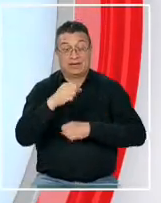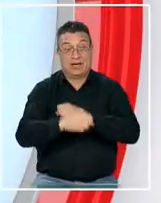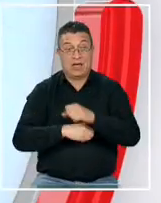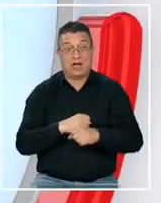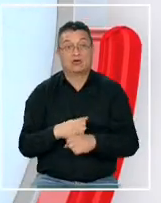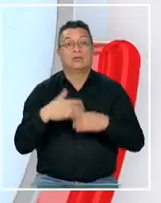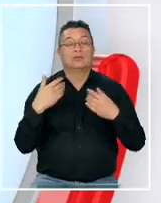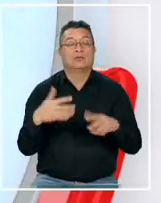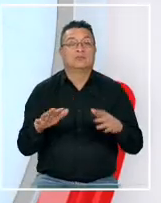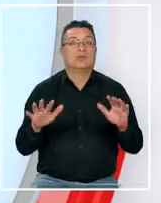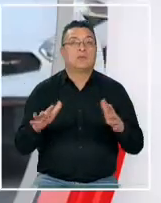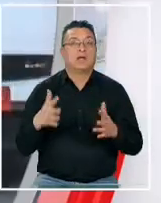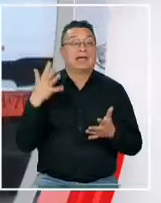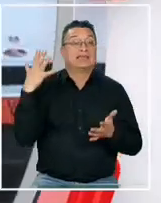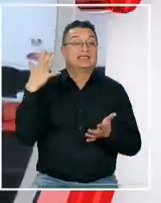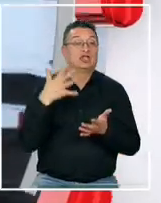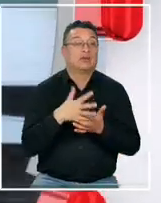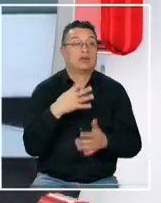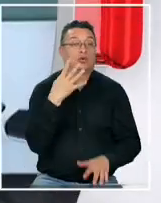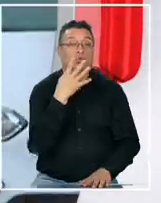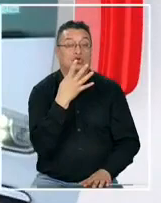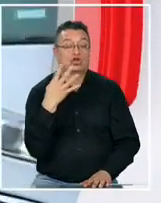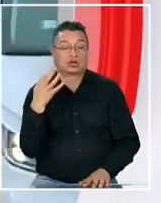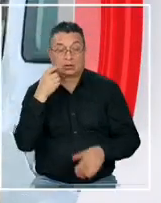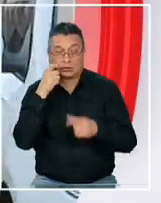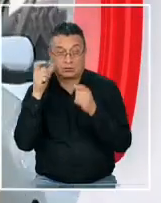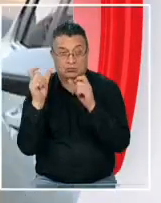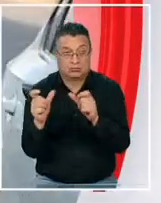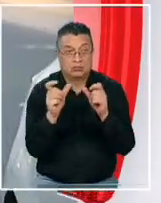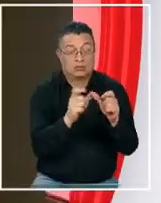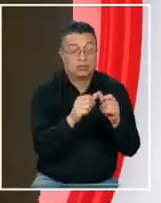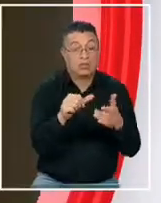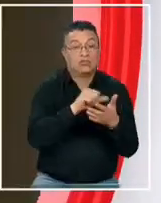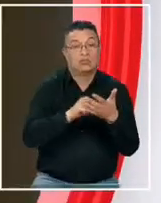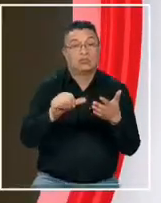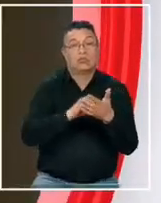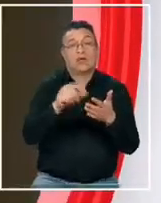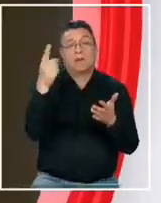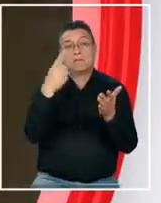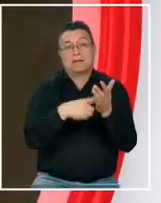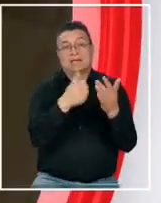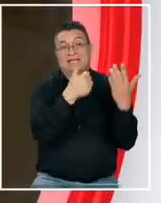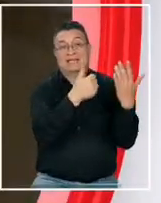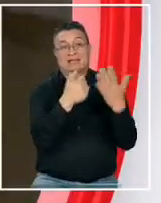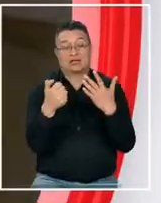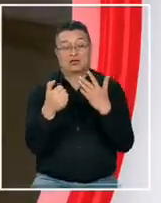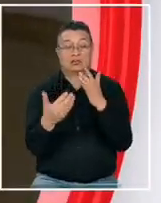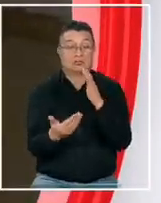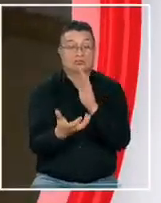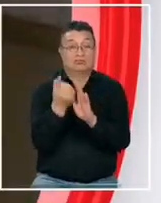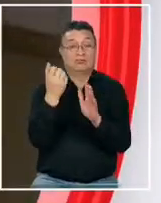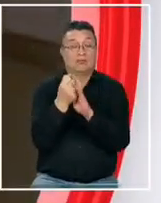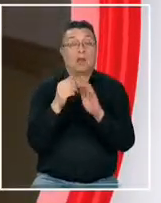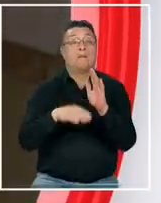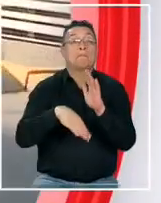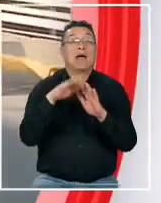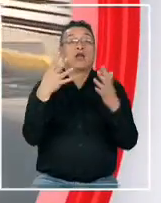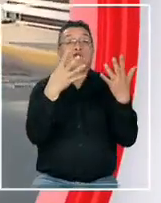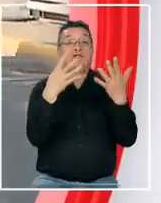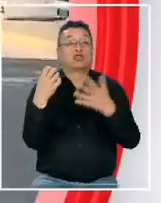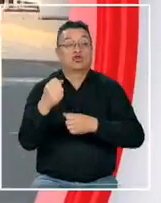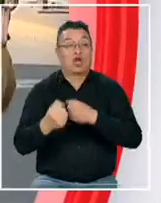año se han realizado alrededor de 5.400 fiscalizaciones cursado 1.600 multas y retirado más de 900 vehículos